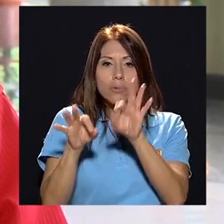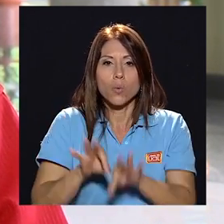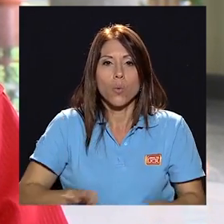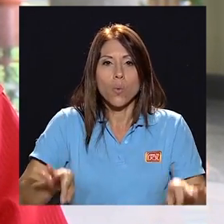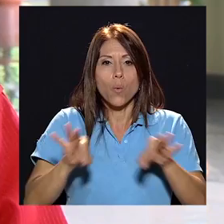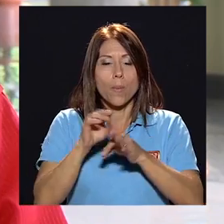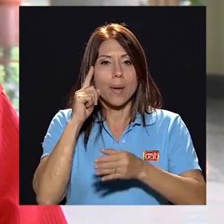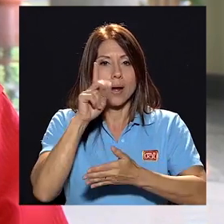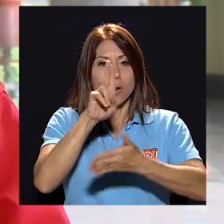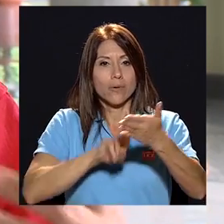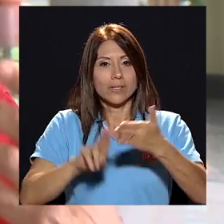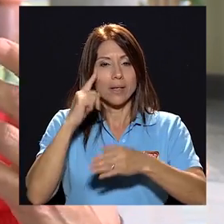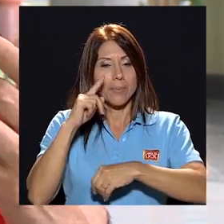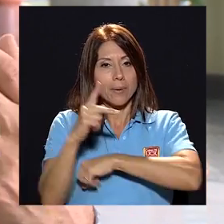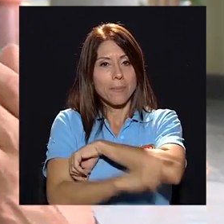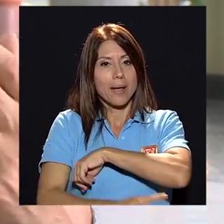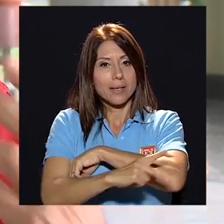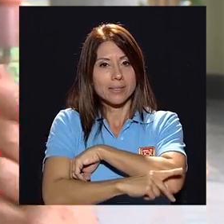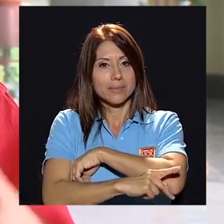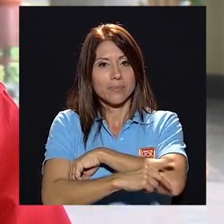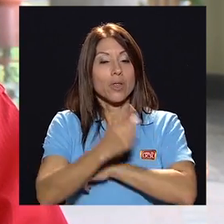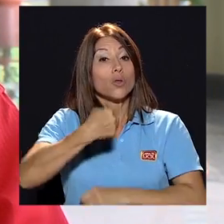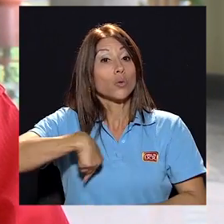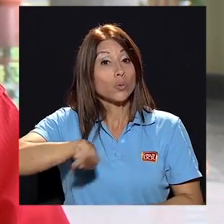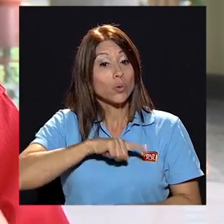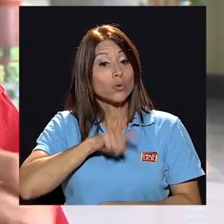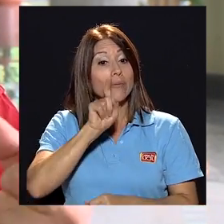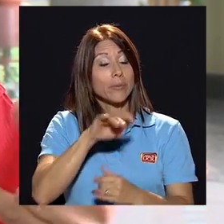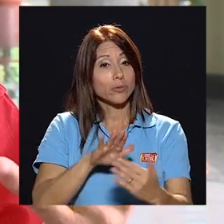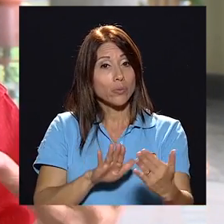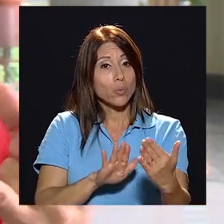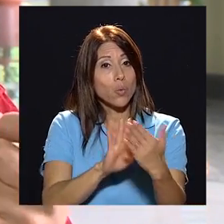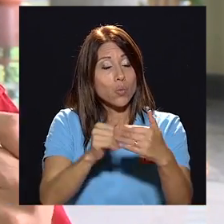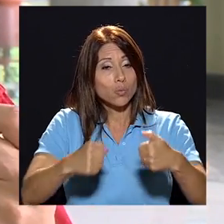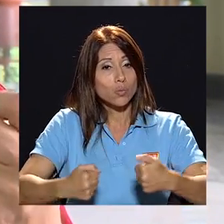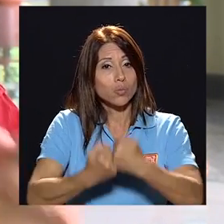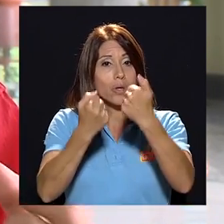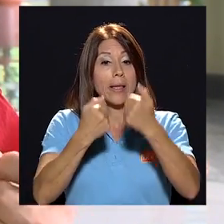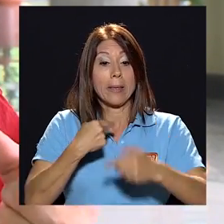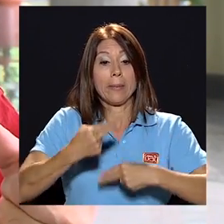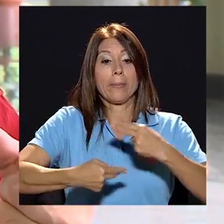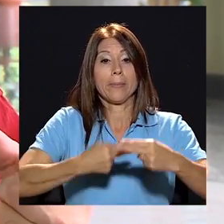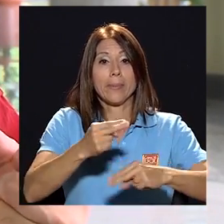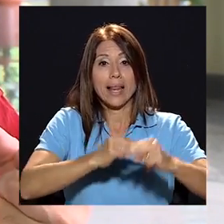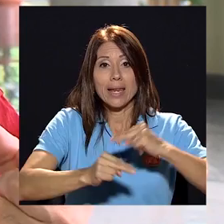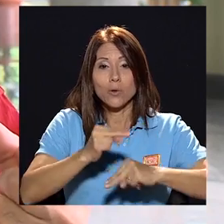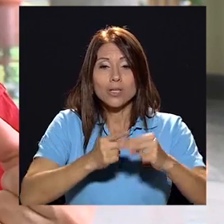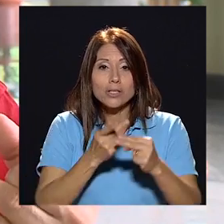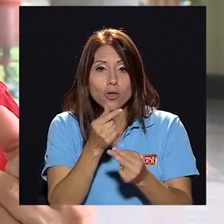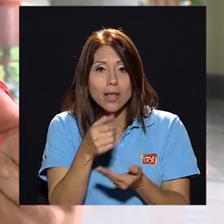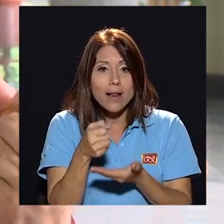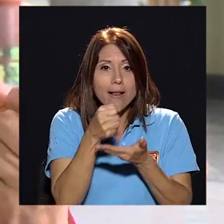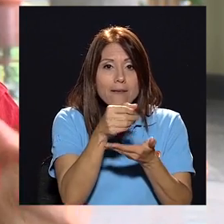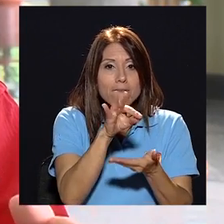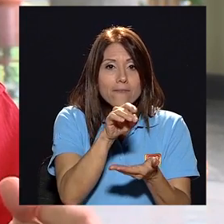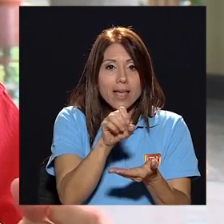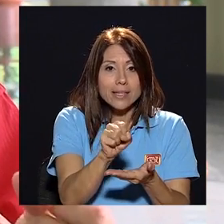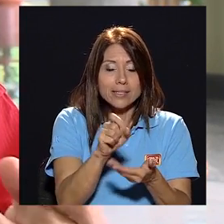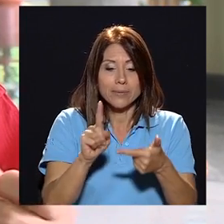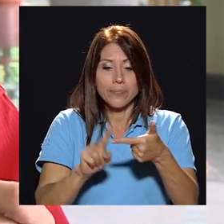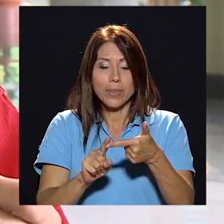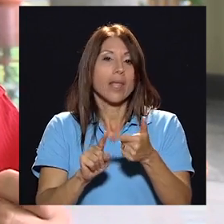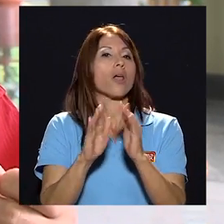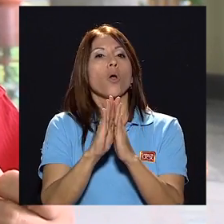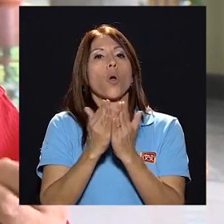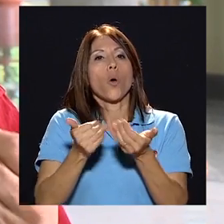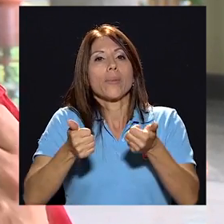para el país tenemos grandes desafíos que enfrentar viene la negociación del FES viene la negociación